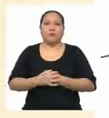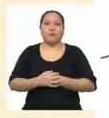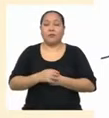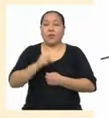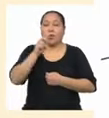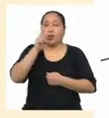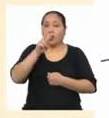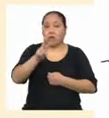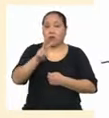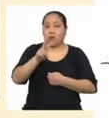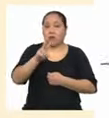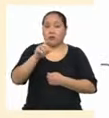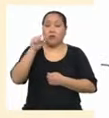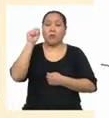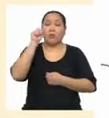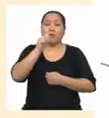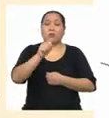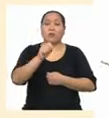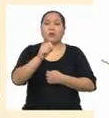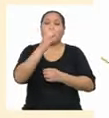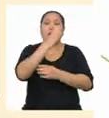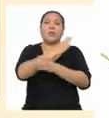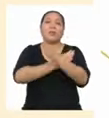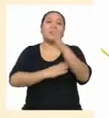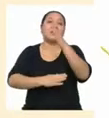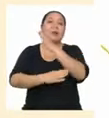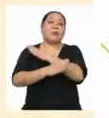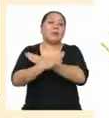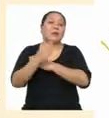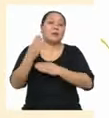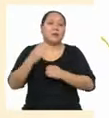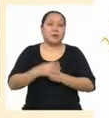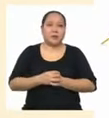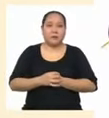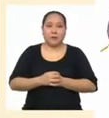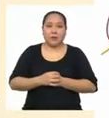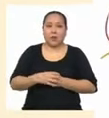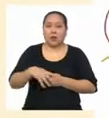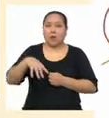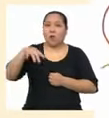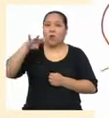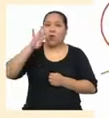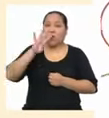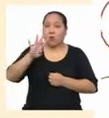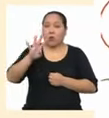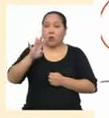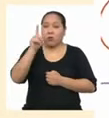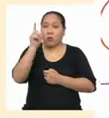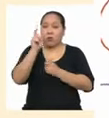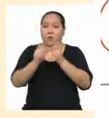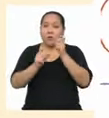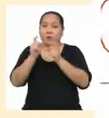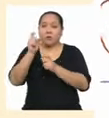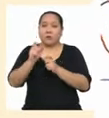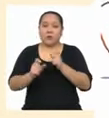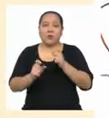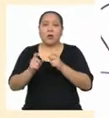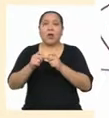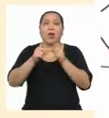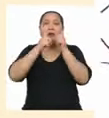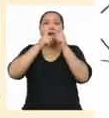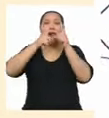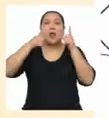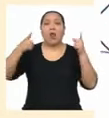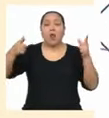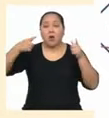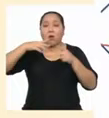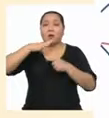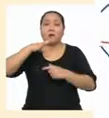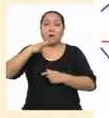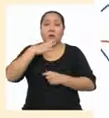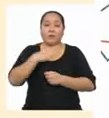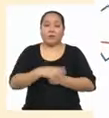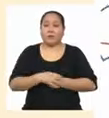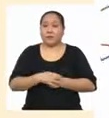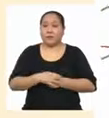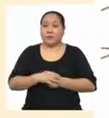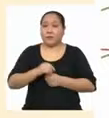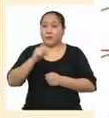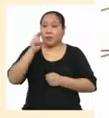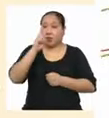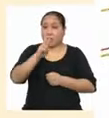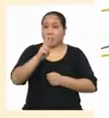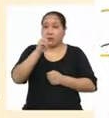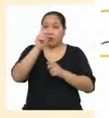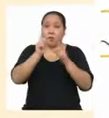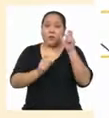personas Marcaron discapacidad Cuatro personas Marcaron Forma lengua En la que habla Dos personas